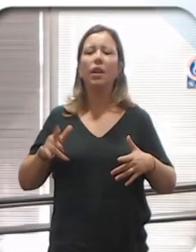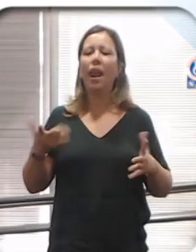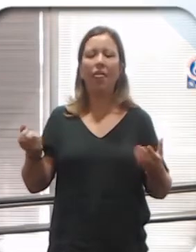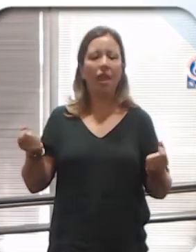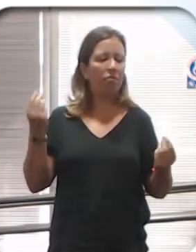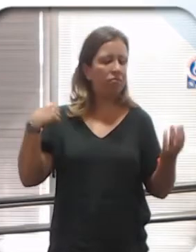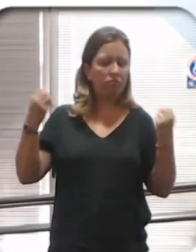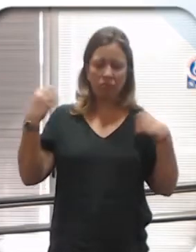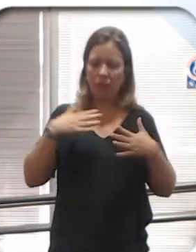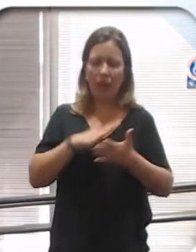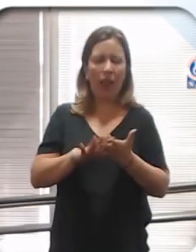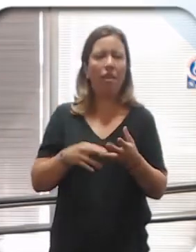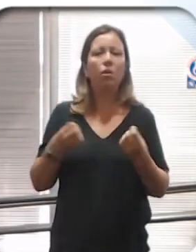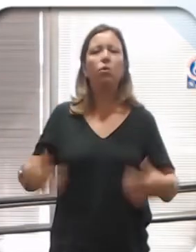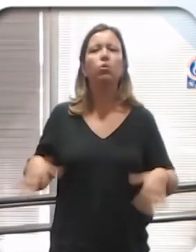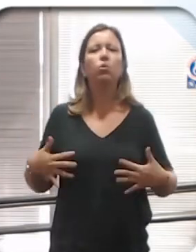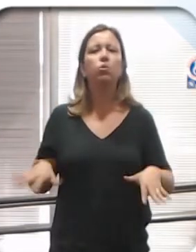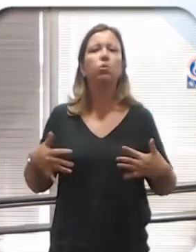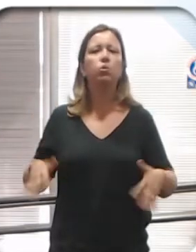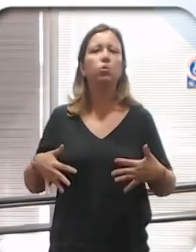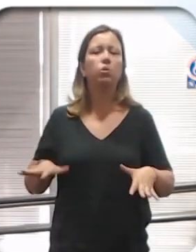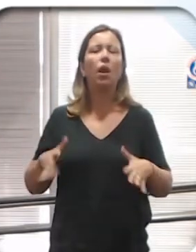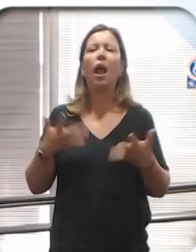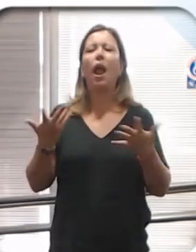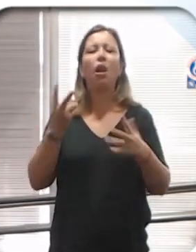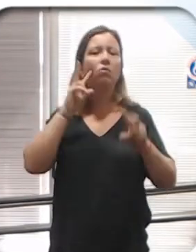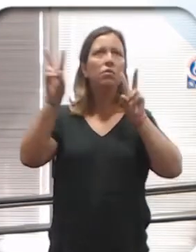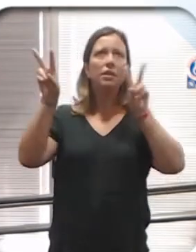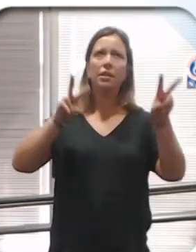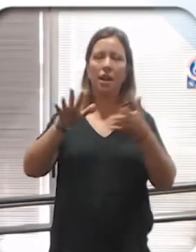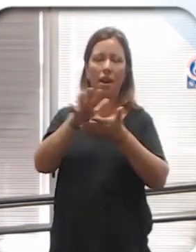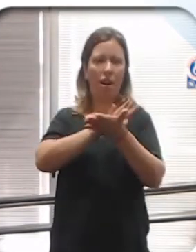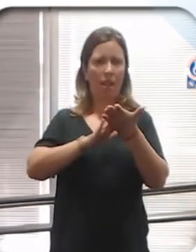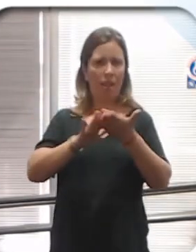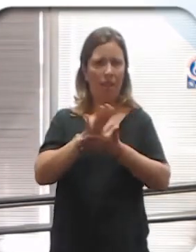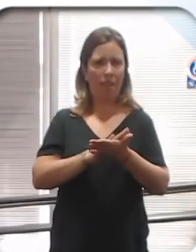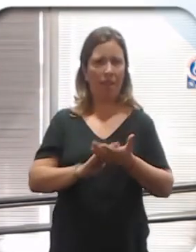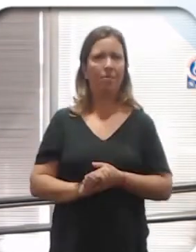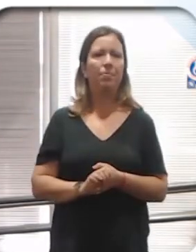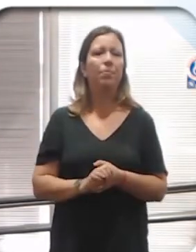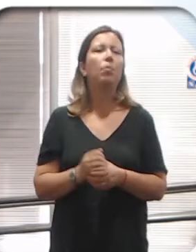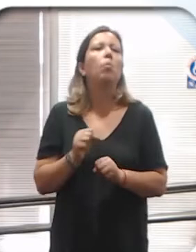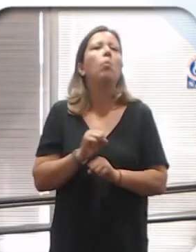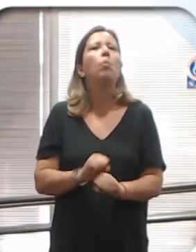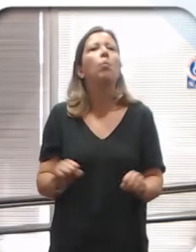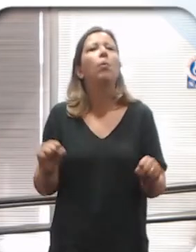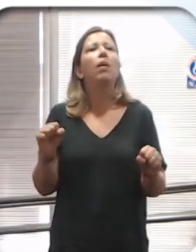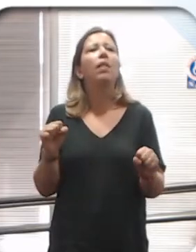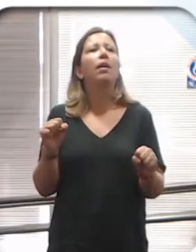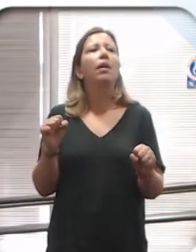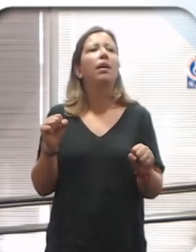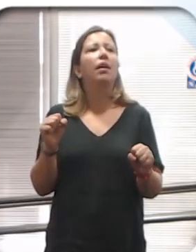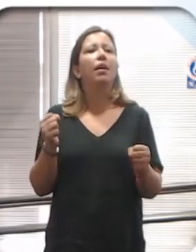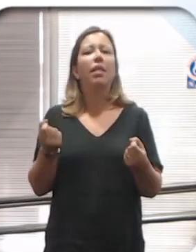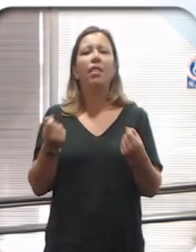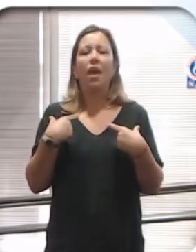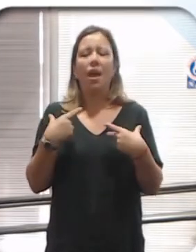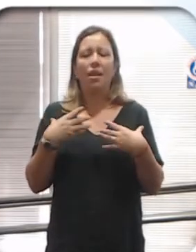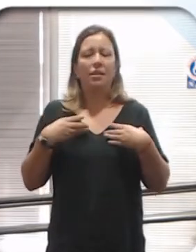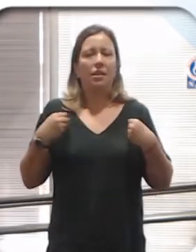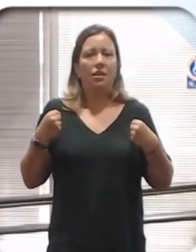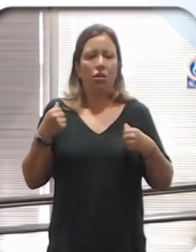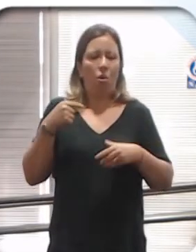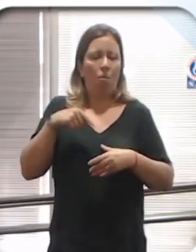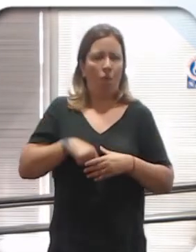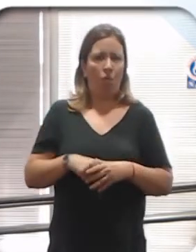vos también podrías hacer, todo lo que sea estímulo visual, ¿sí? Para poder potenciar el resto de las